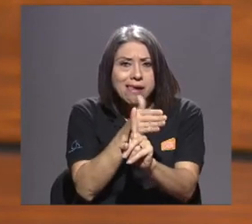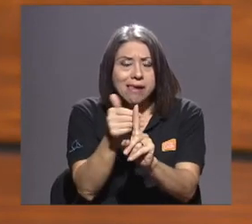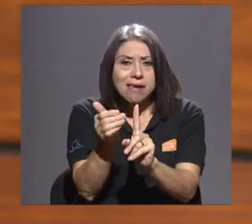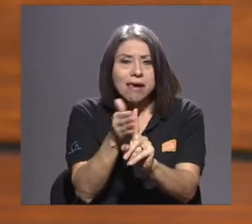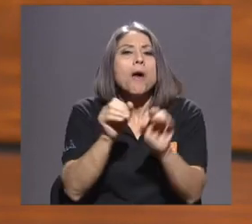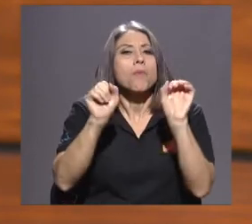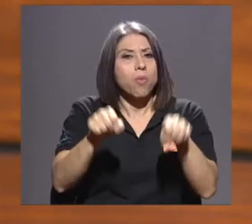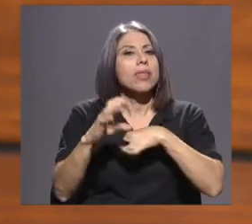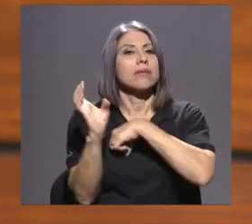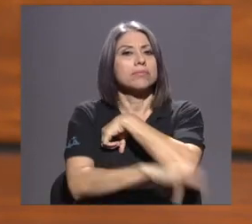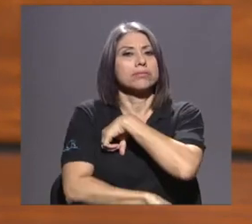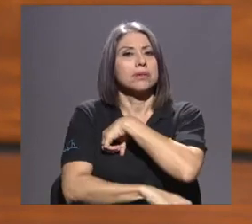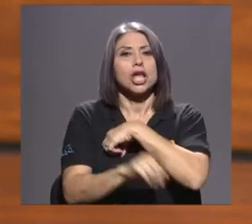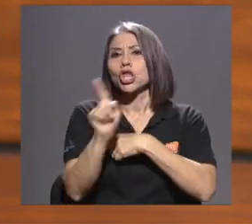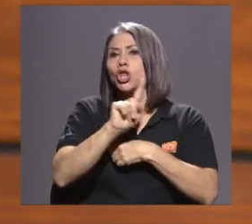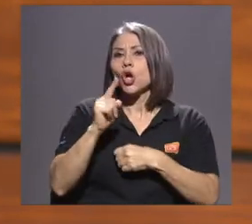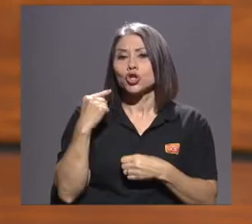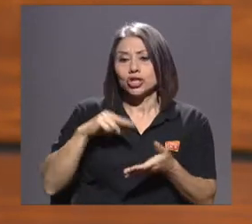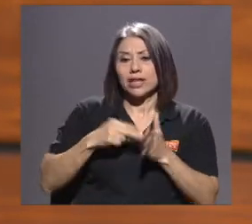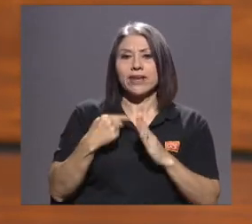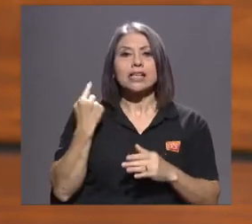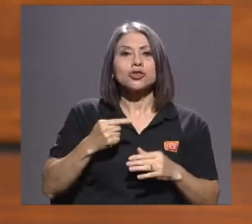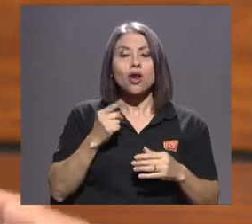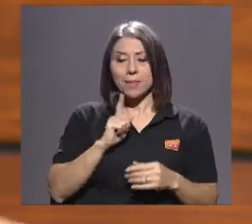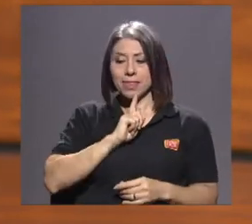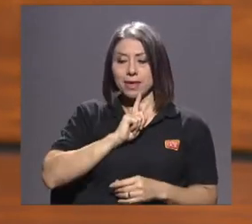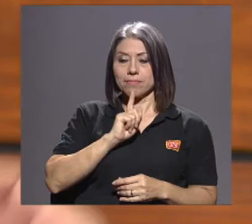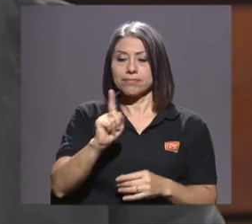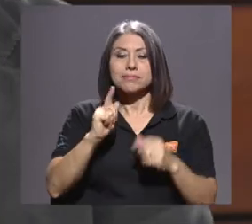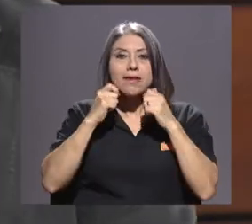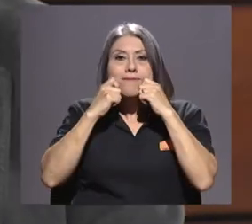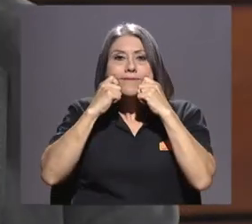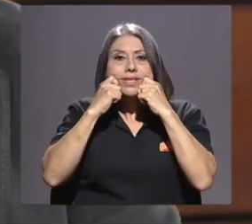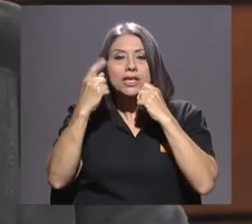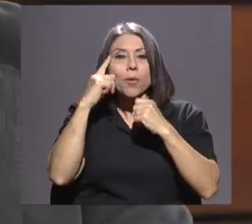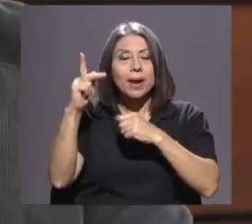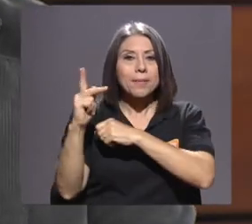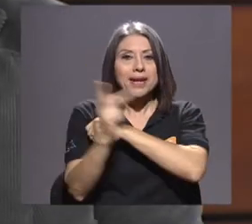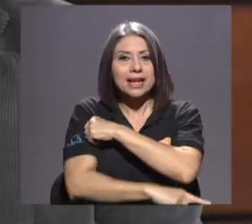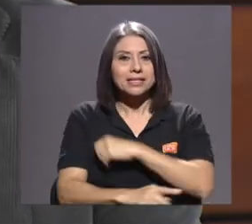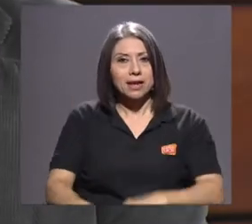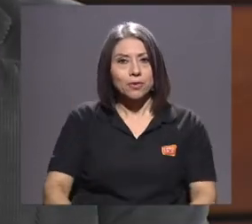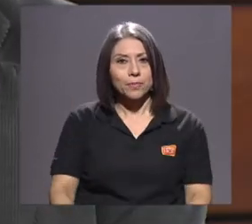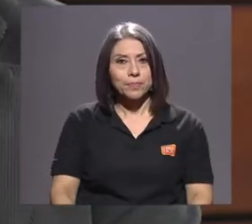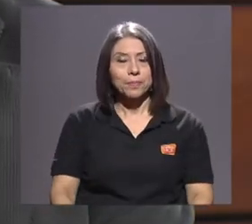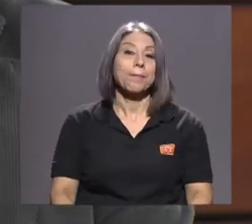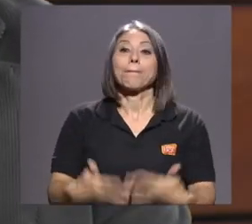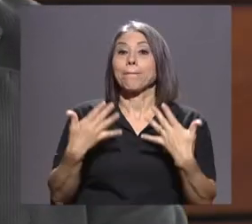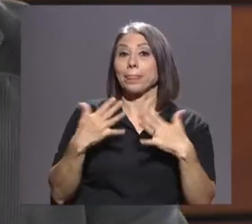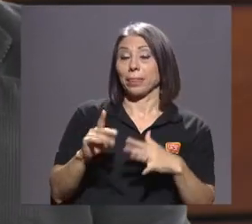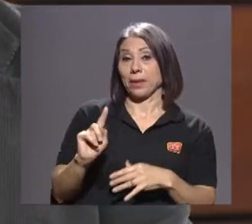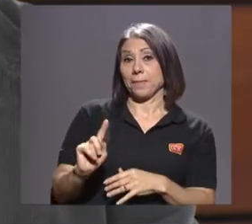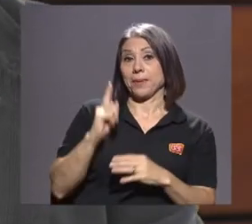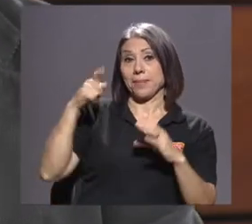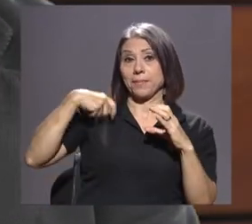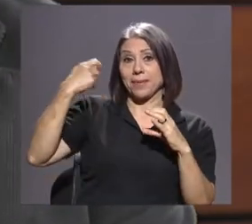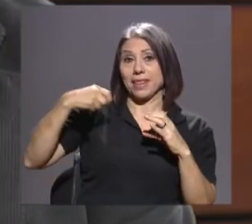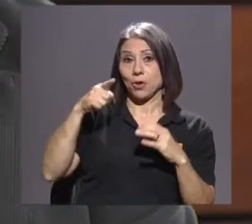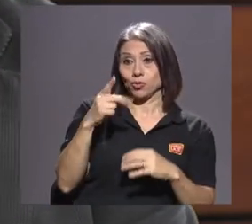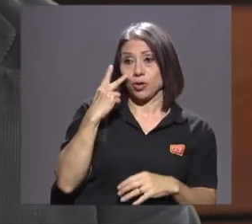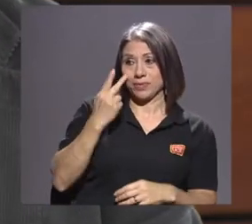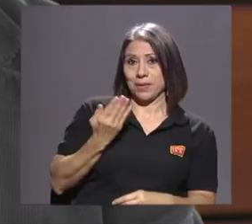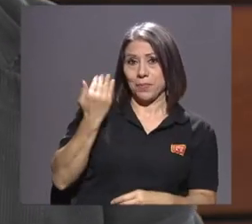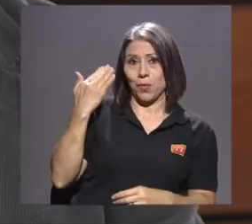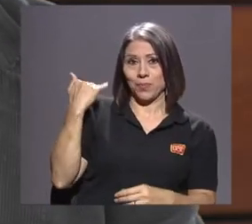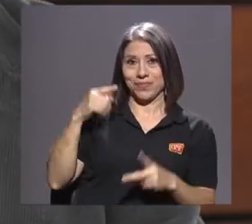que desarrollarse un encuentro físico para poder penalizarlo. Mariana, ahorita vamos a seguir. El primer video que usted observó